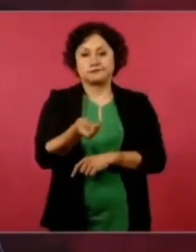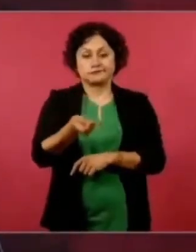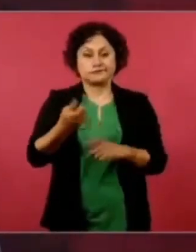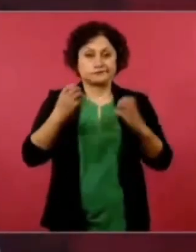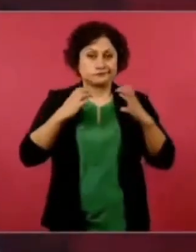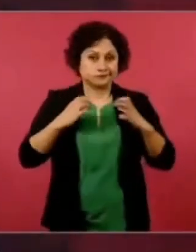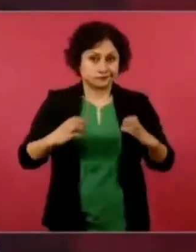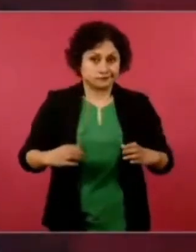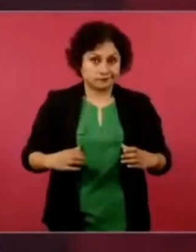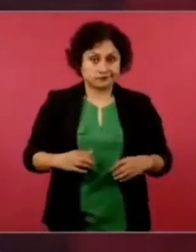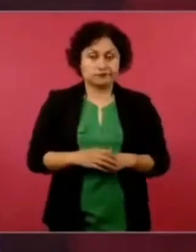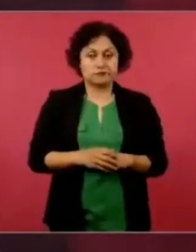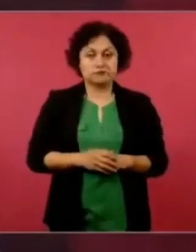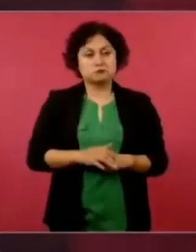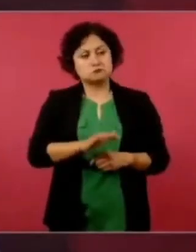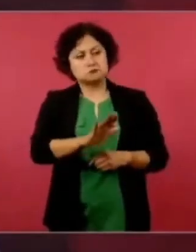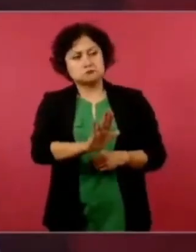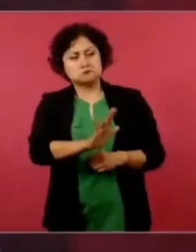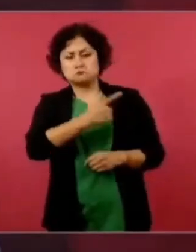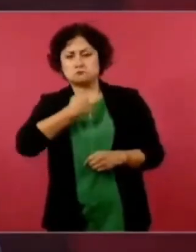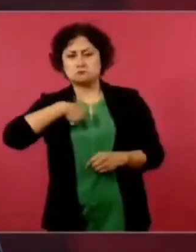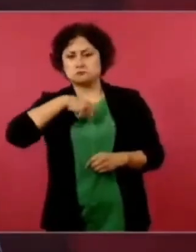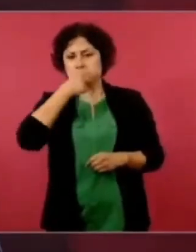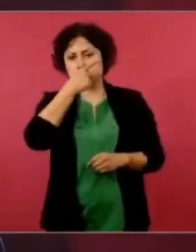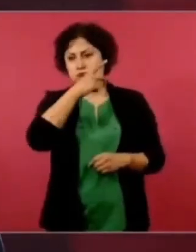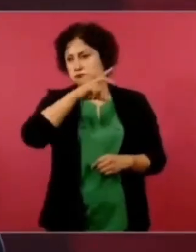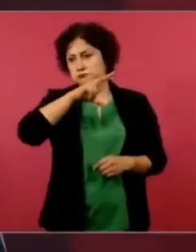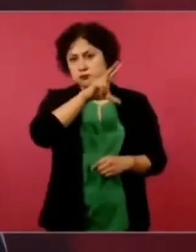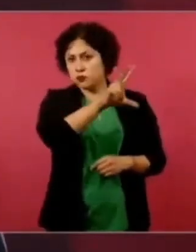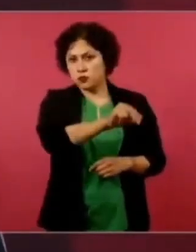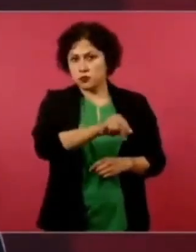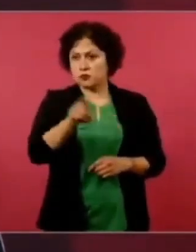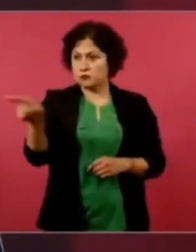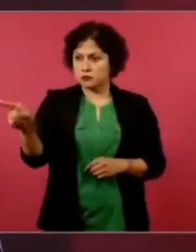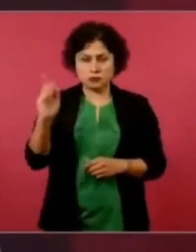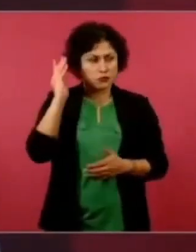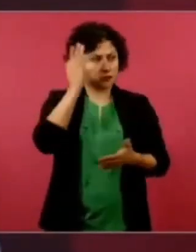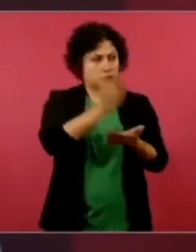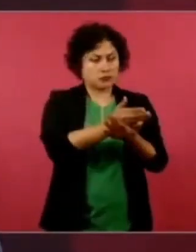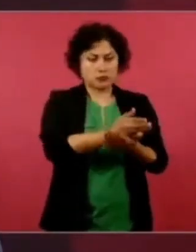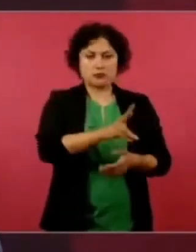Y dijimos no, no, no se va a salir el Ejército.